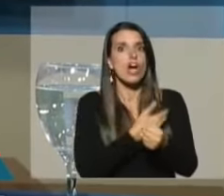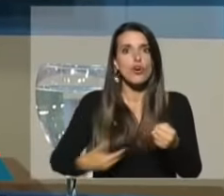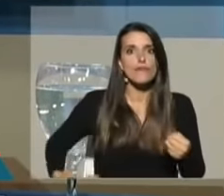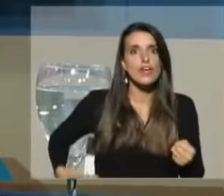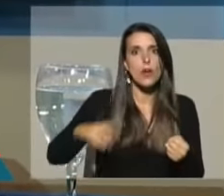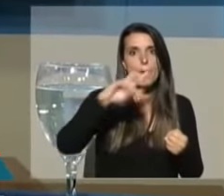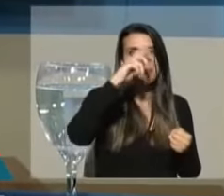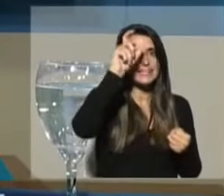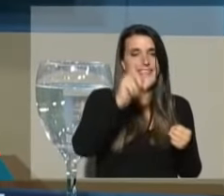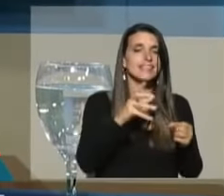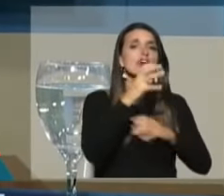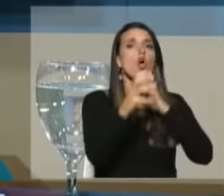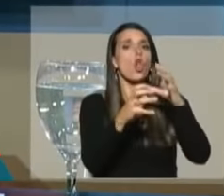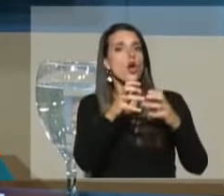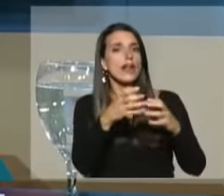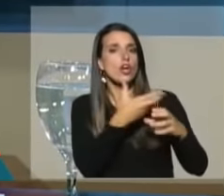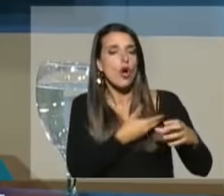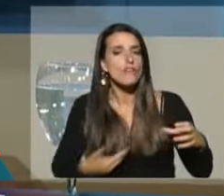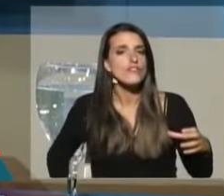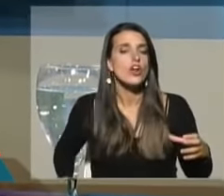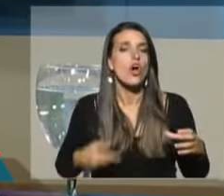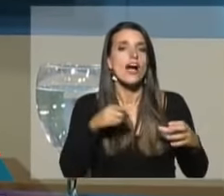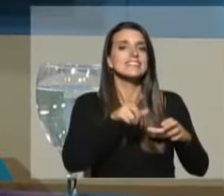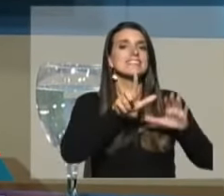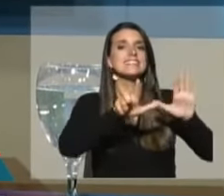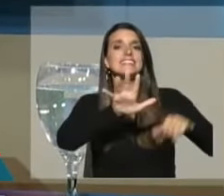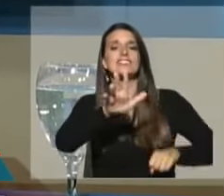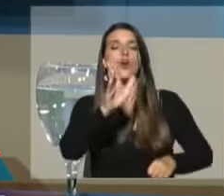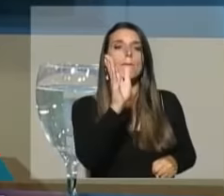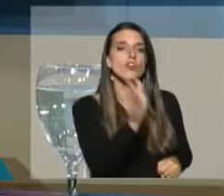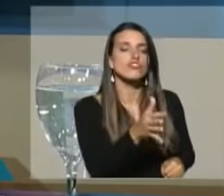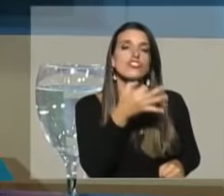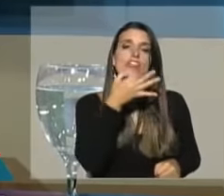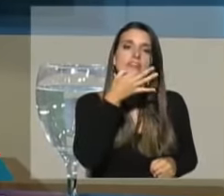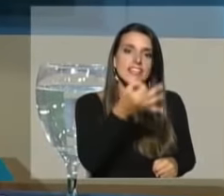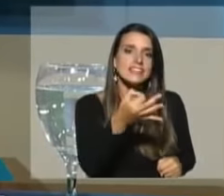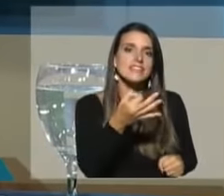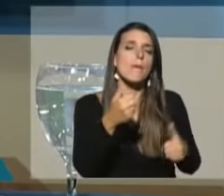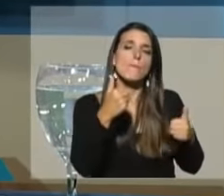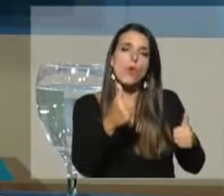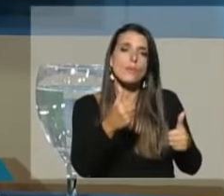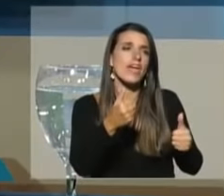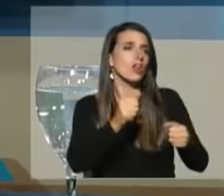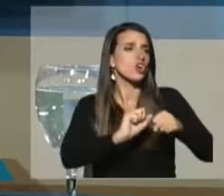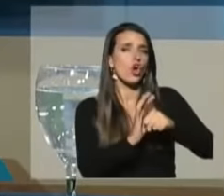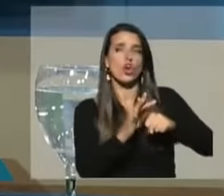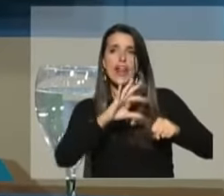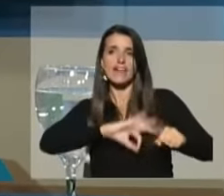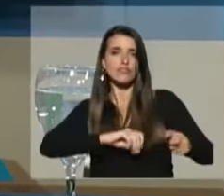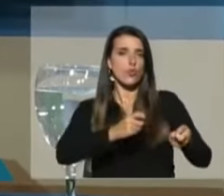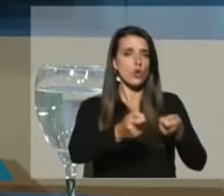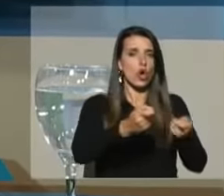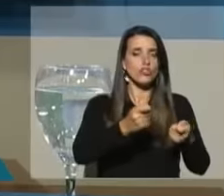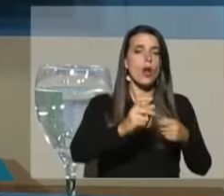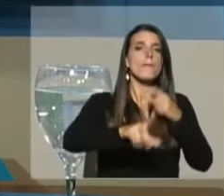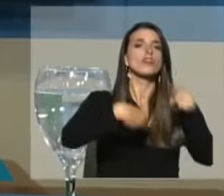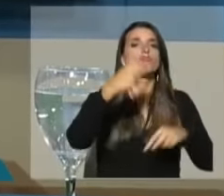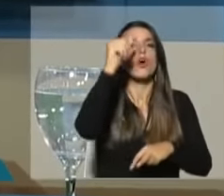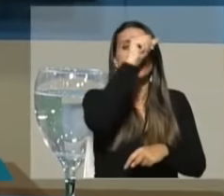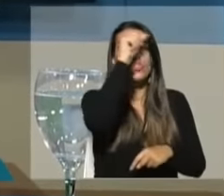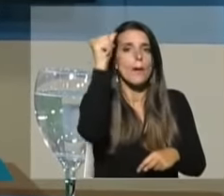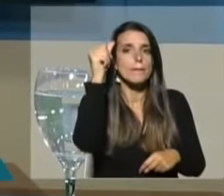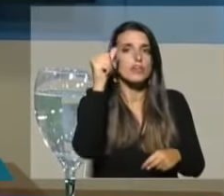POU y al gobierno de coalición ese 75% que dice que manejamos bien la pandemia el próximo domingo